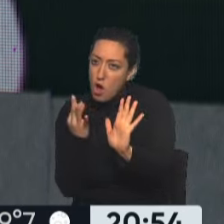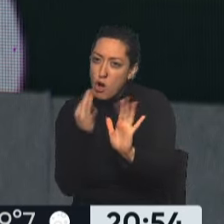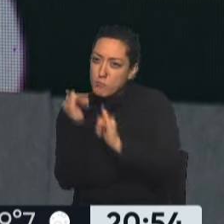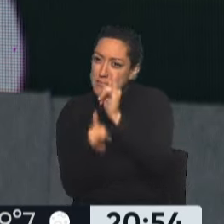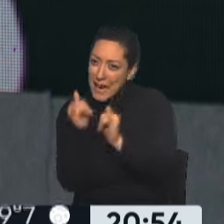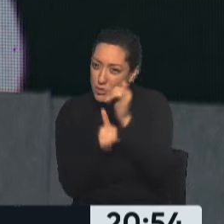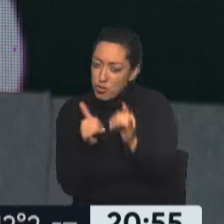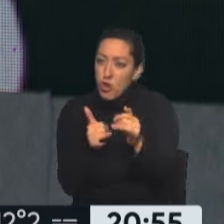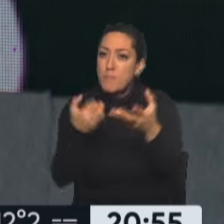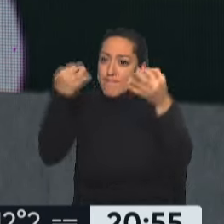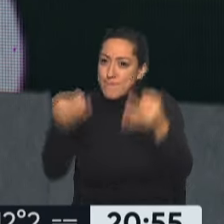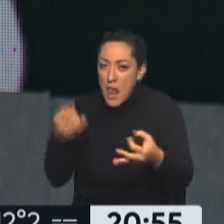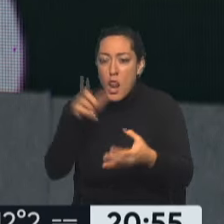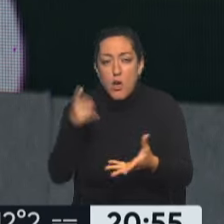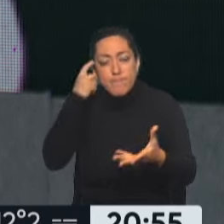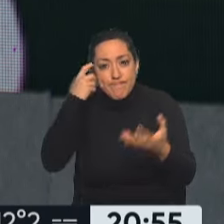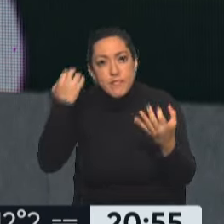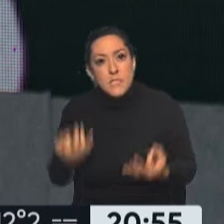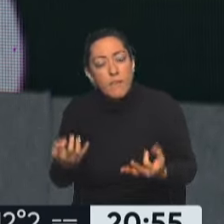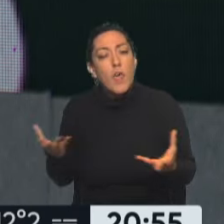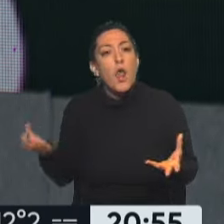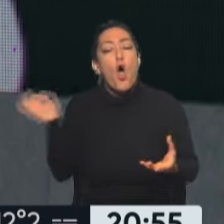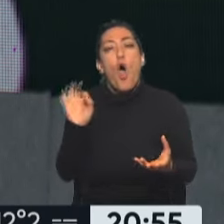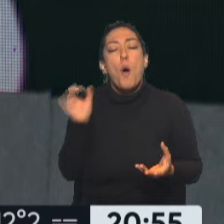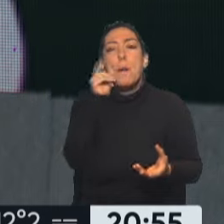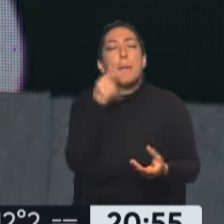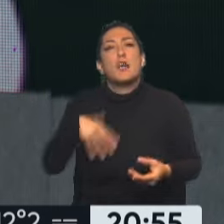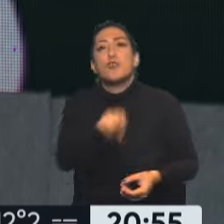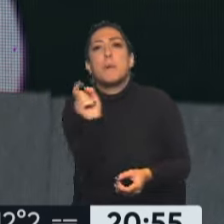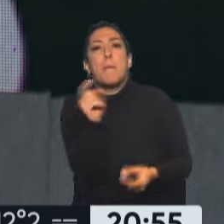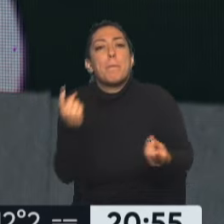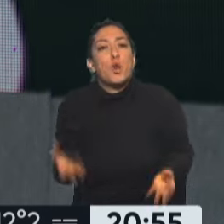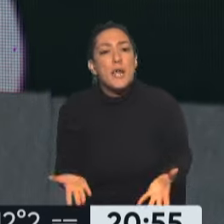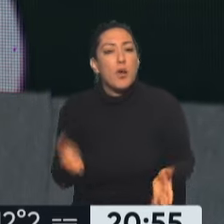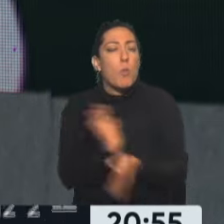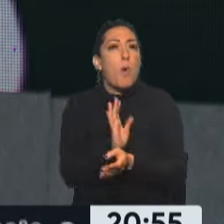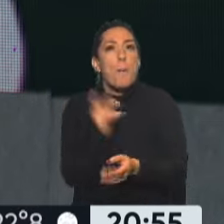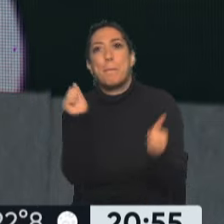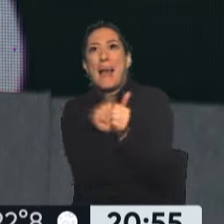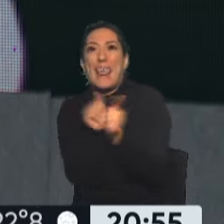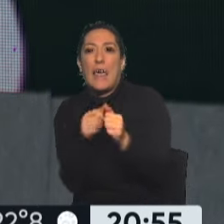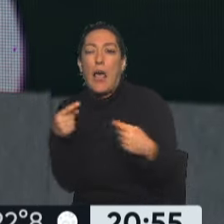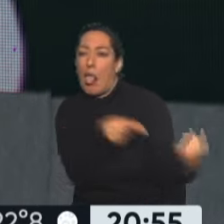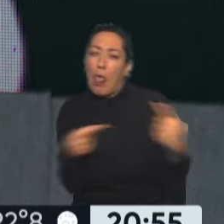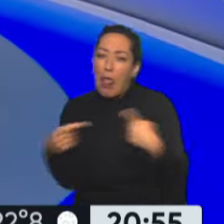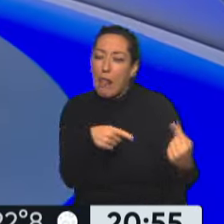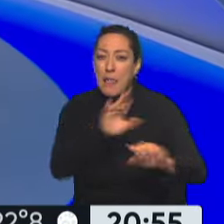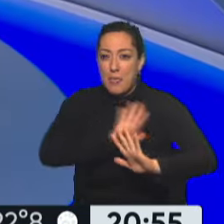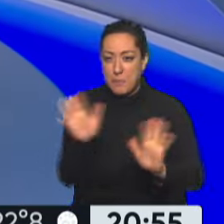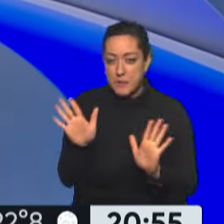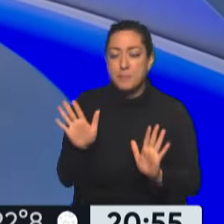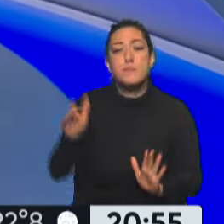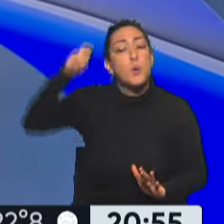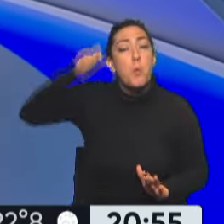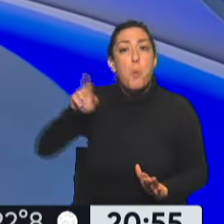situación que ameritaba que el papá no se pudiese llevar a esos chicos o era simplemente una discusión de pareja familiar que a veces se da. La jueza dice que